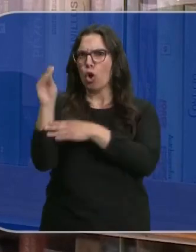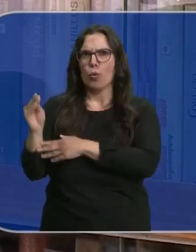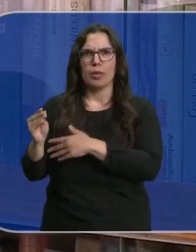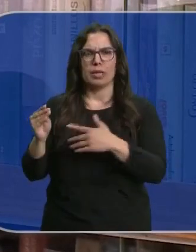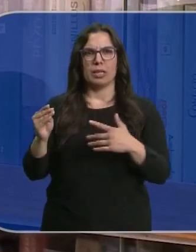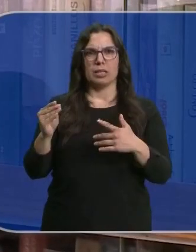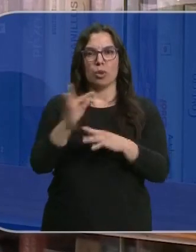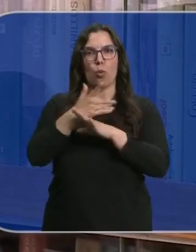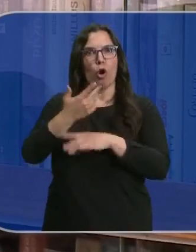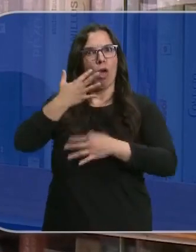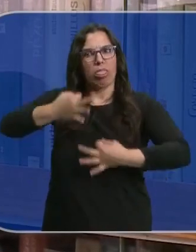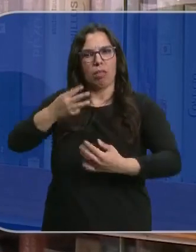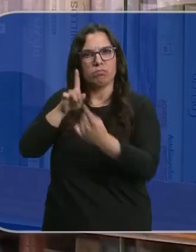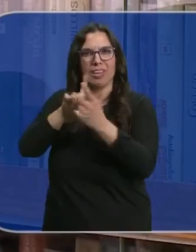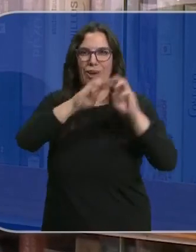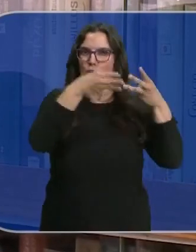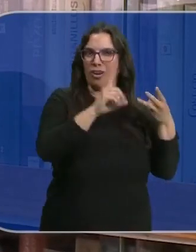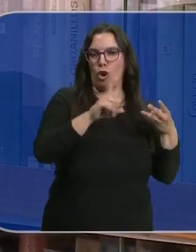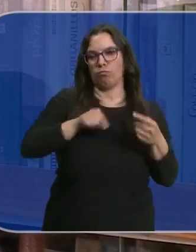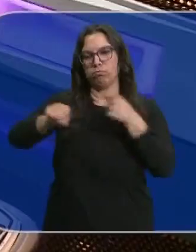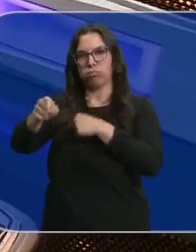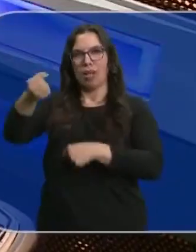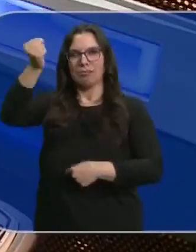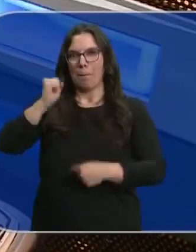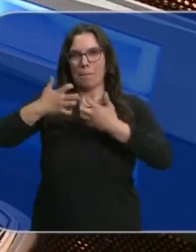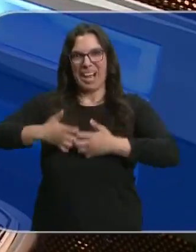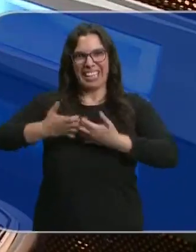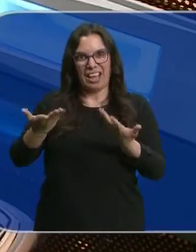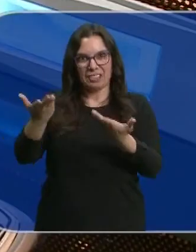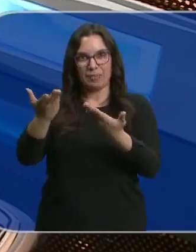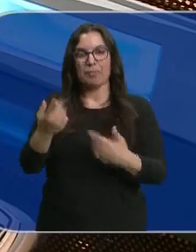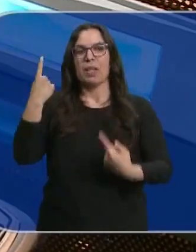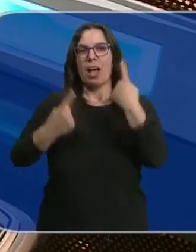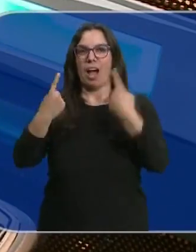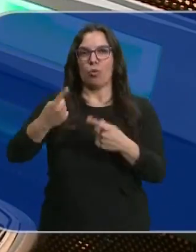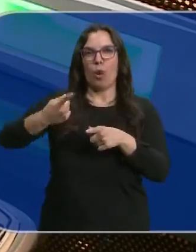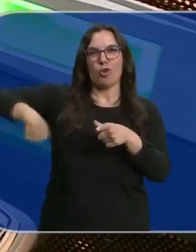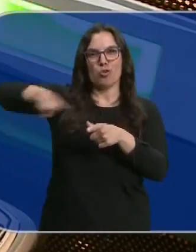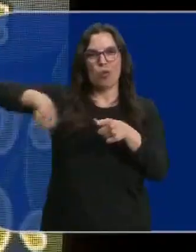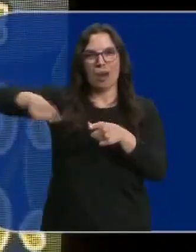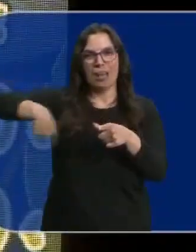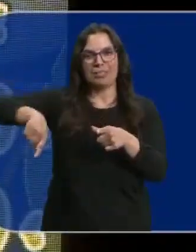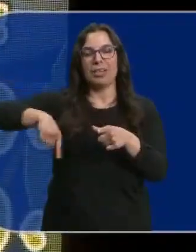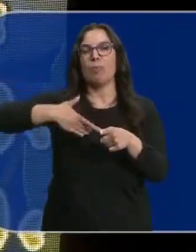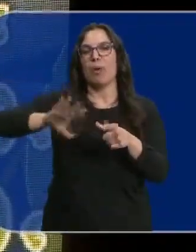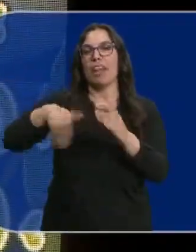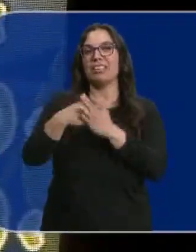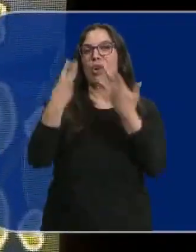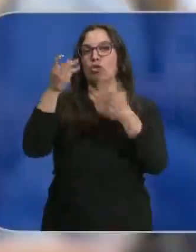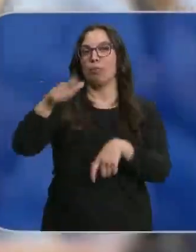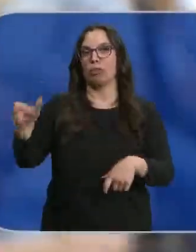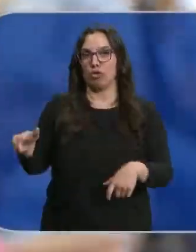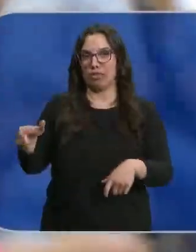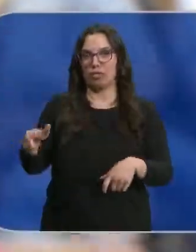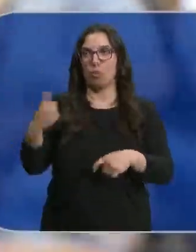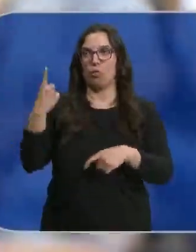jóvenes con juego presencial y en tragaperras. Algunas incluyen la ruleta electrónica donde pueden jugar hasta ocho personas a la